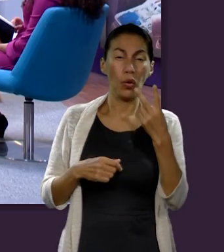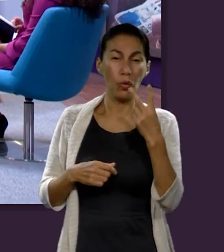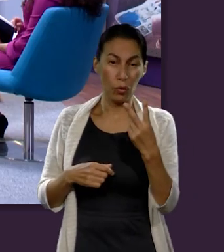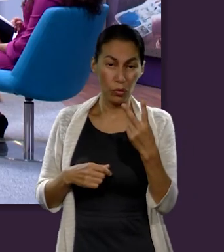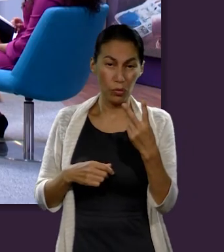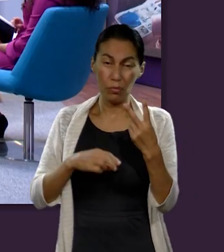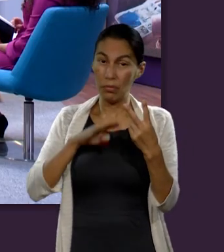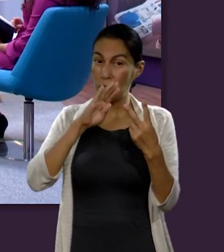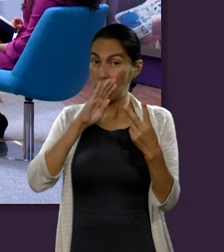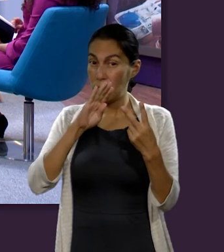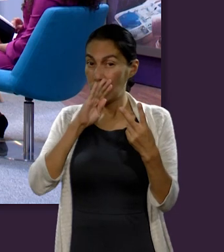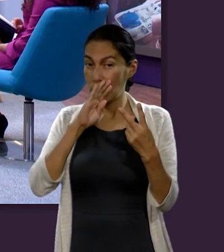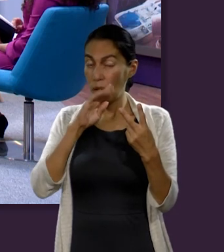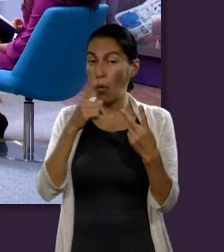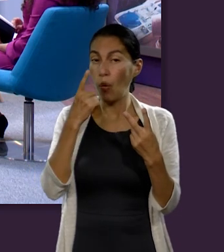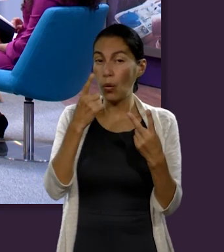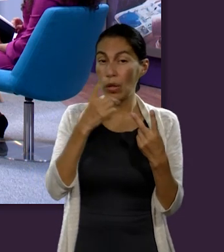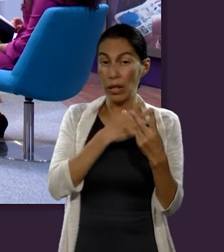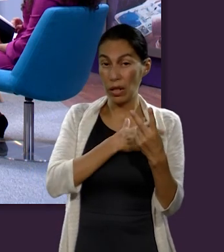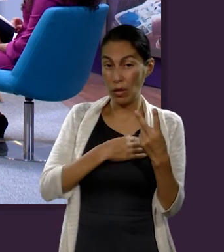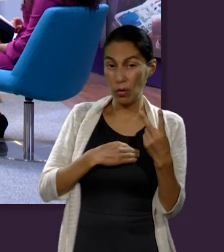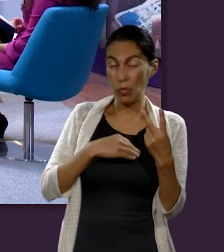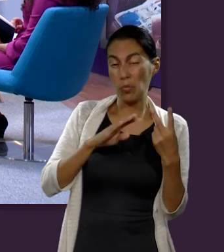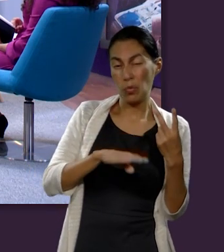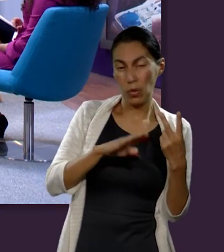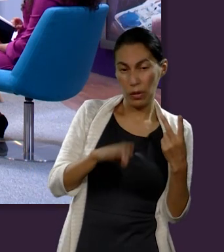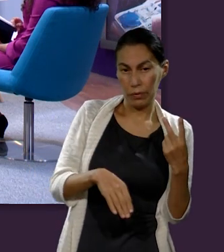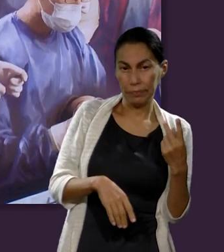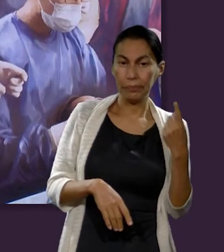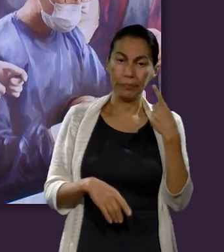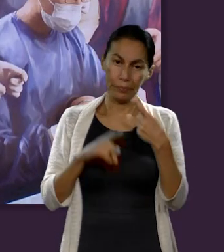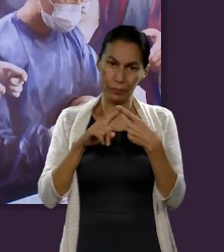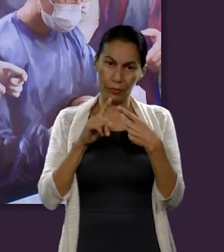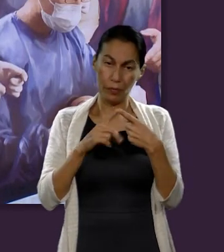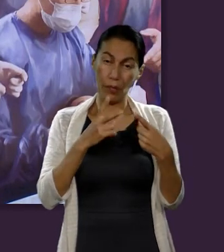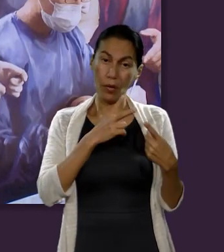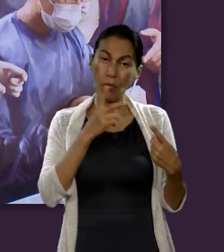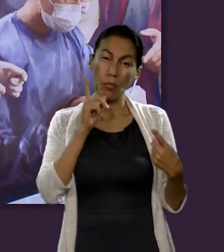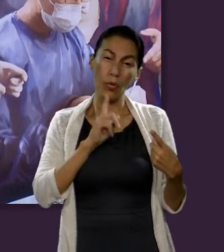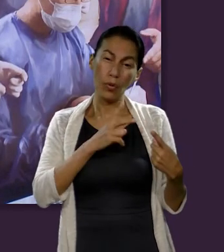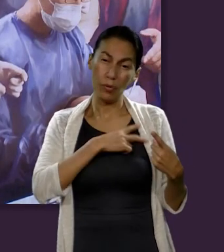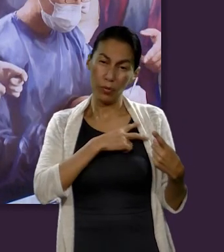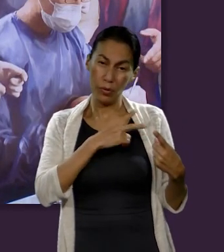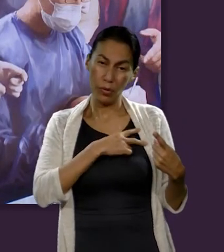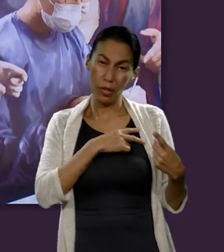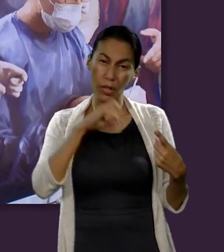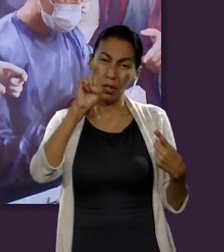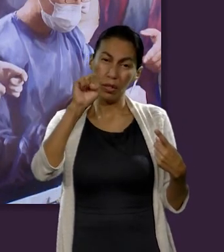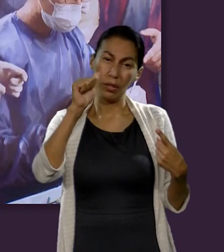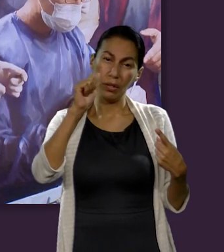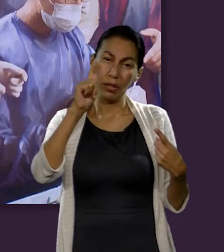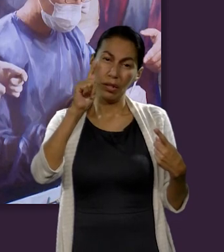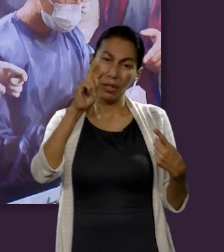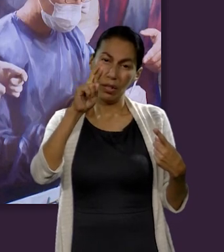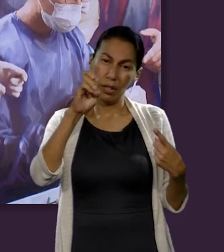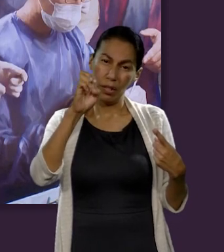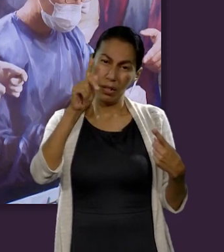dos madres que han perdido un hijo y es la viuda de Sarepta y